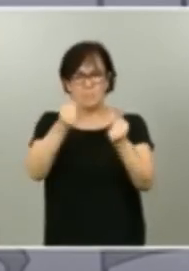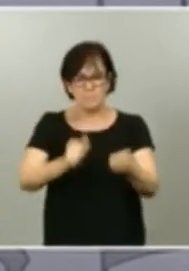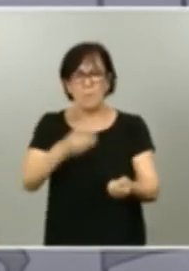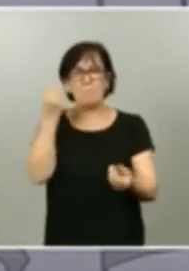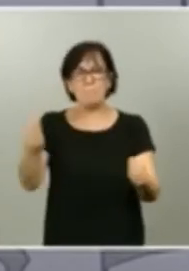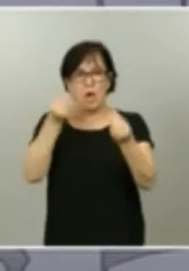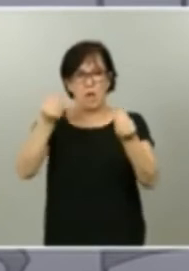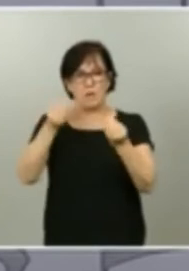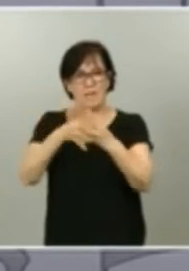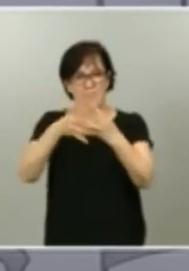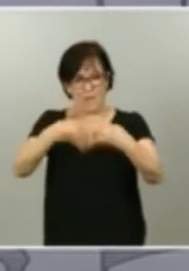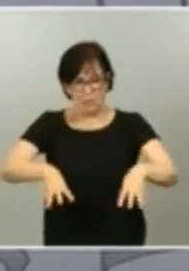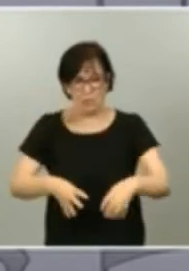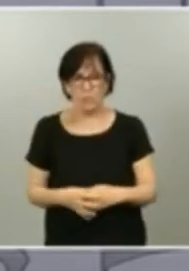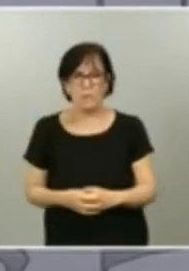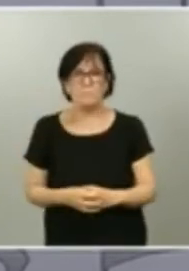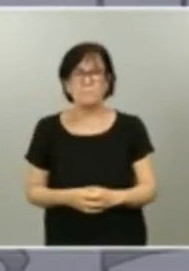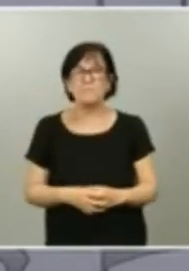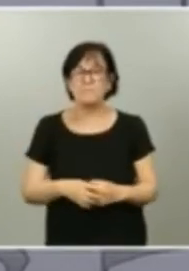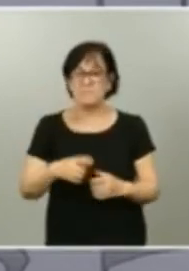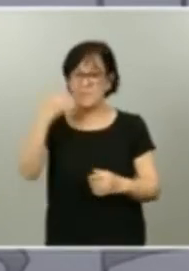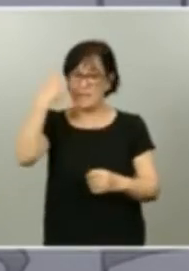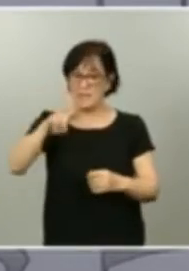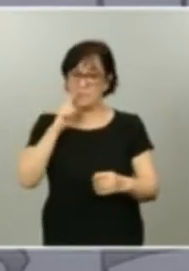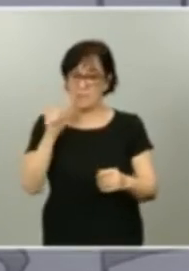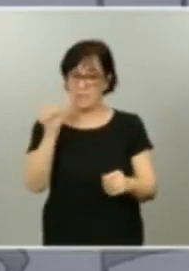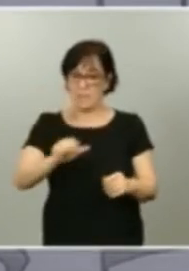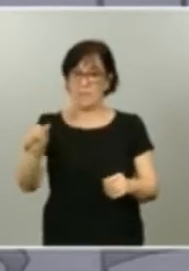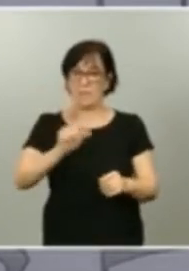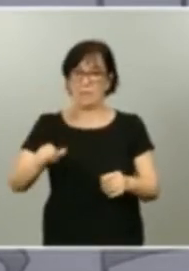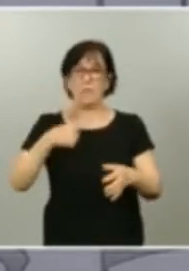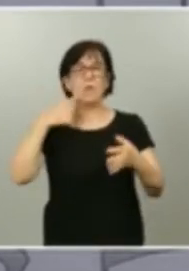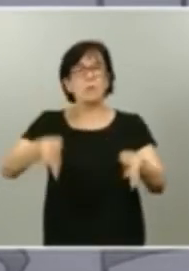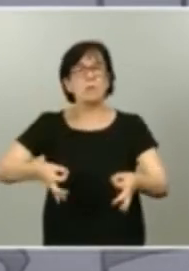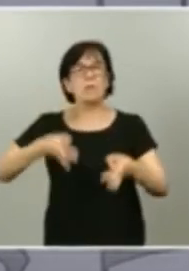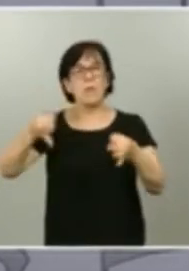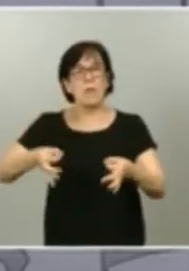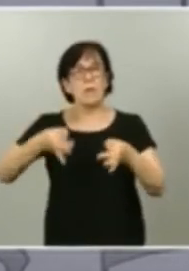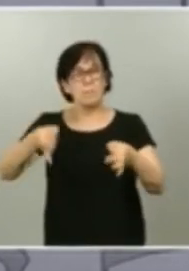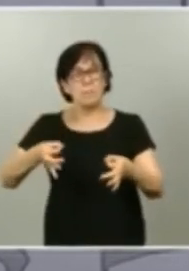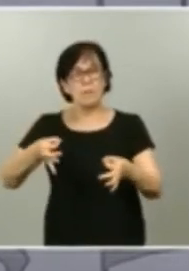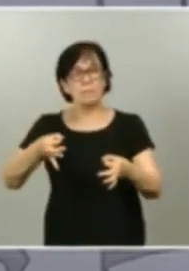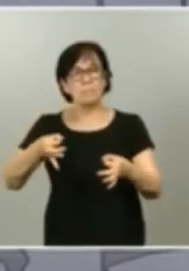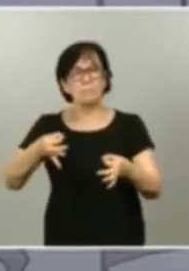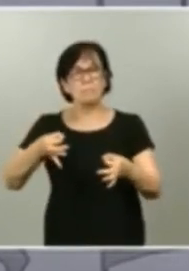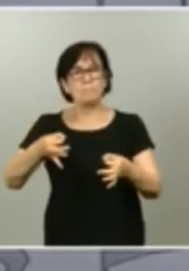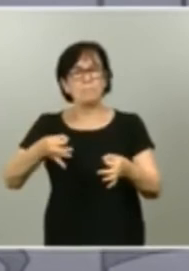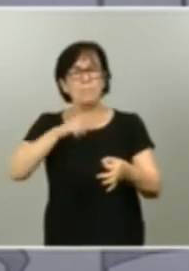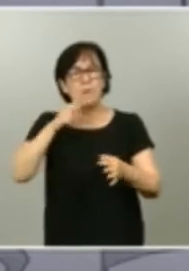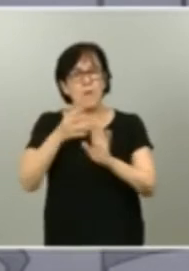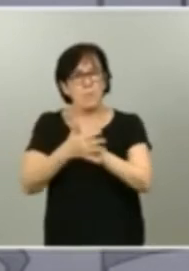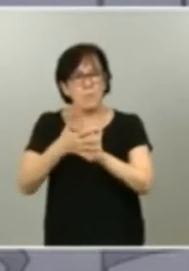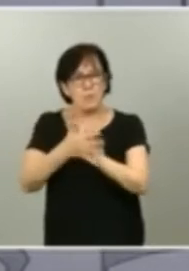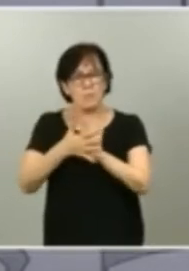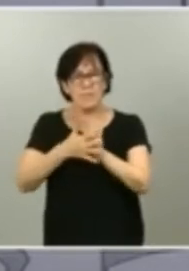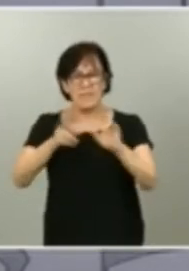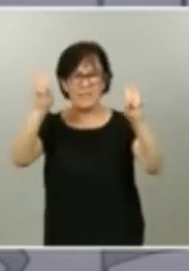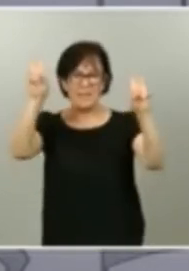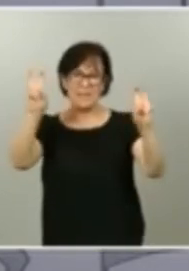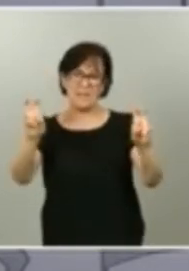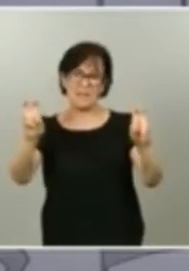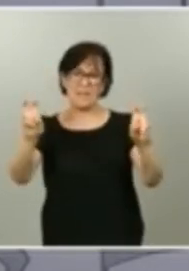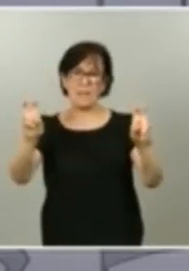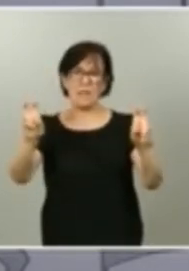como saben durante estas semanas siempre nos hemos referido a ese término que es el de la nueva